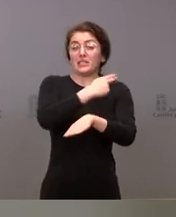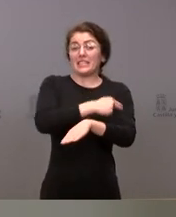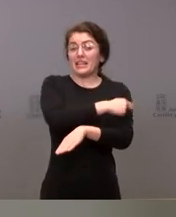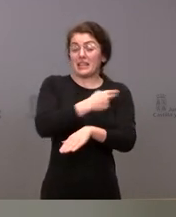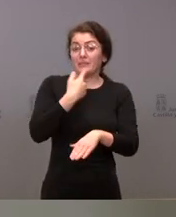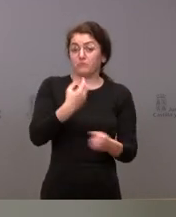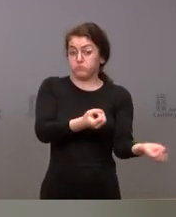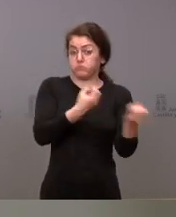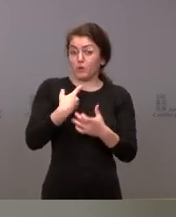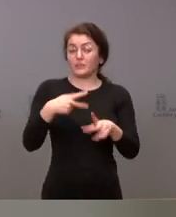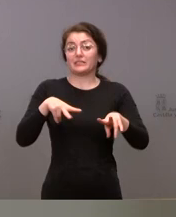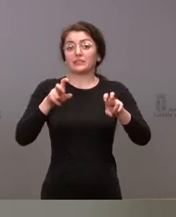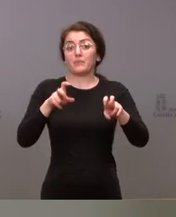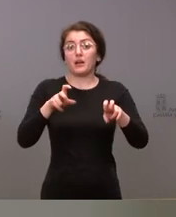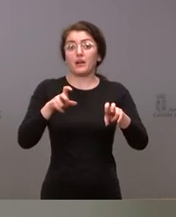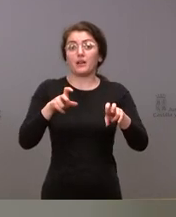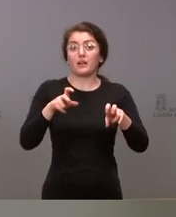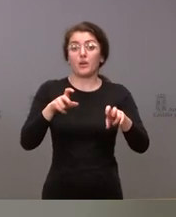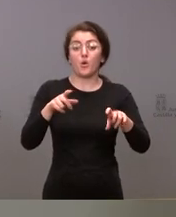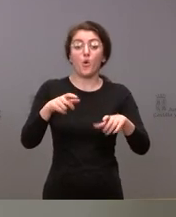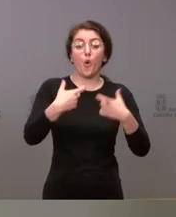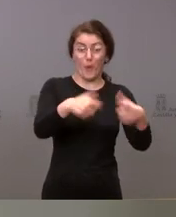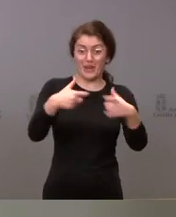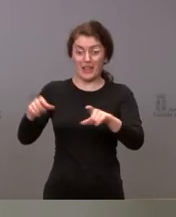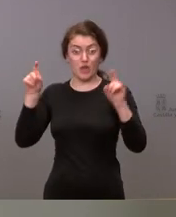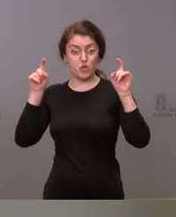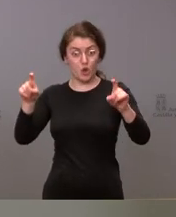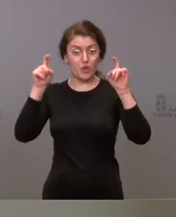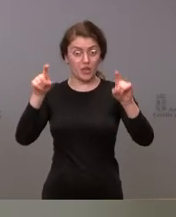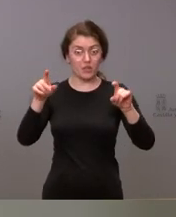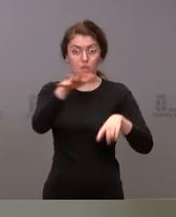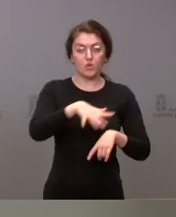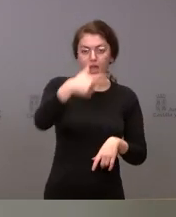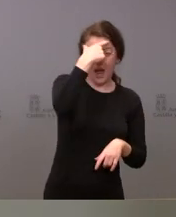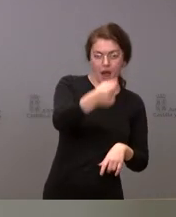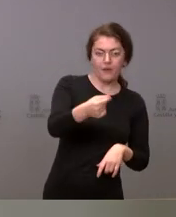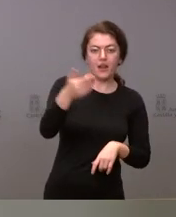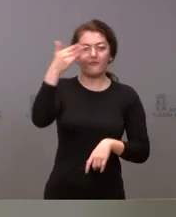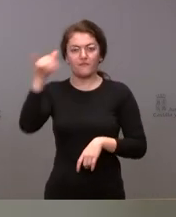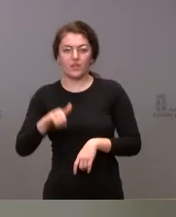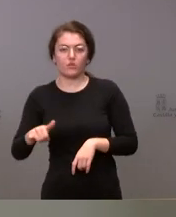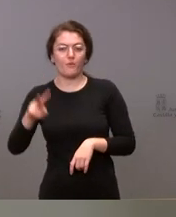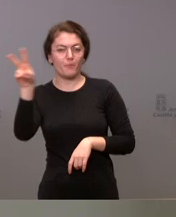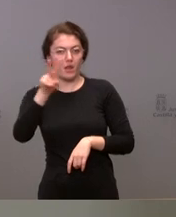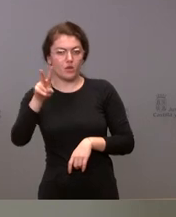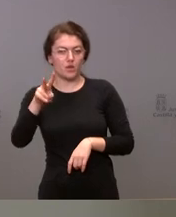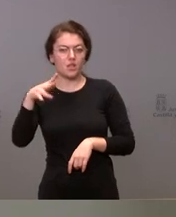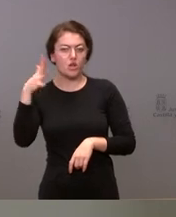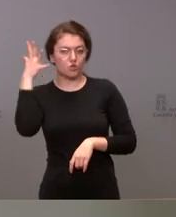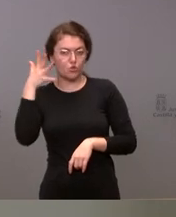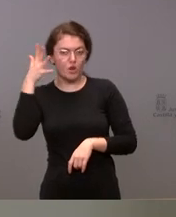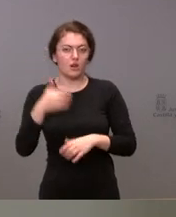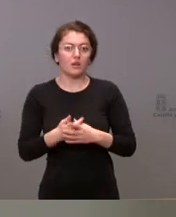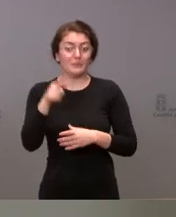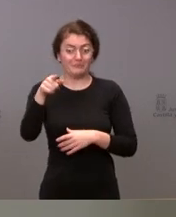la acreditación de nuevas unidades docentes formativas en Ávila, El Bierzo, Valladolid y Soria. Se trata de una unidad